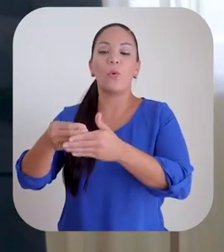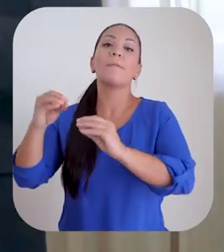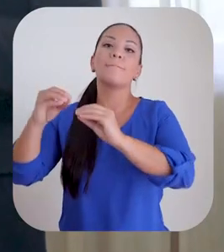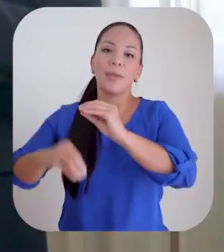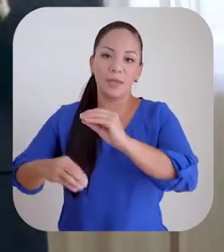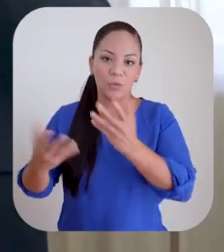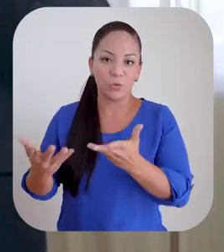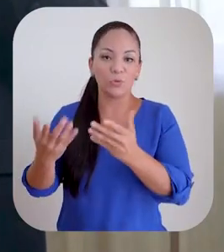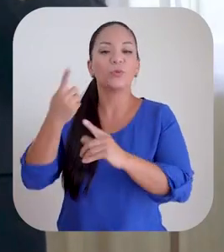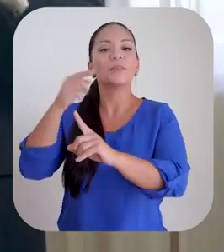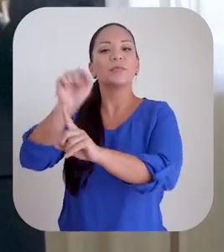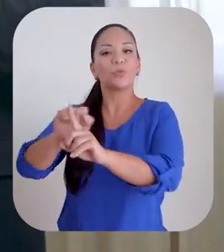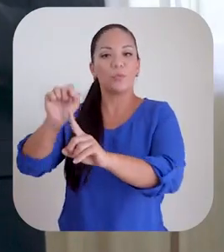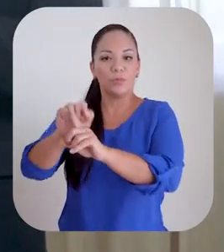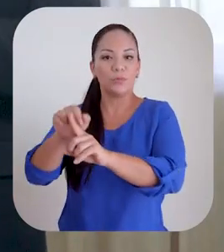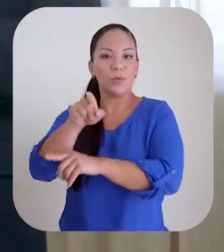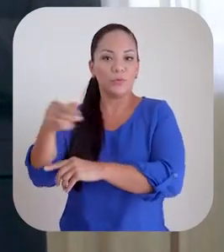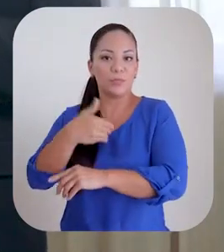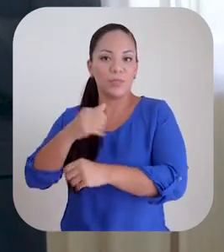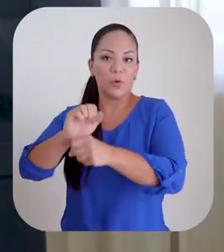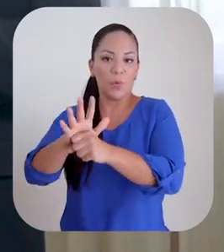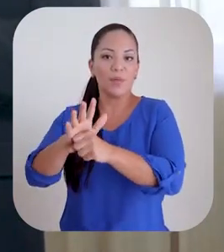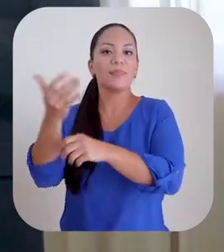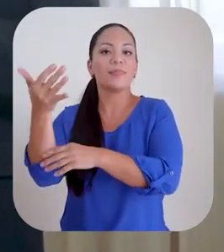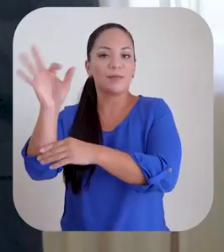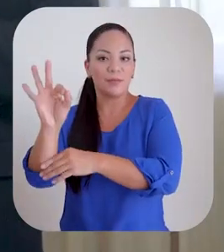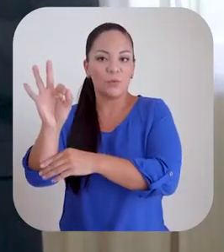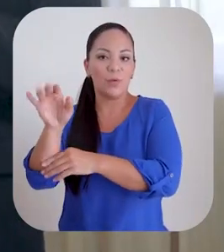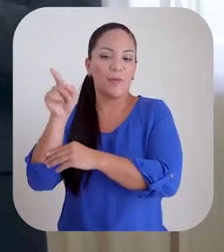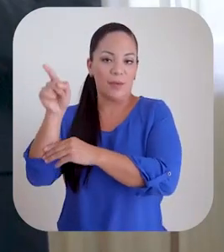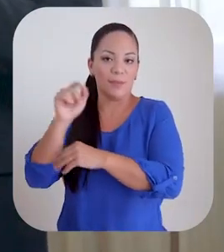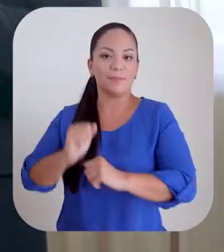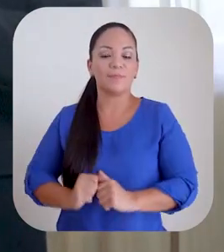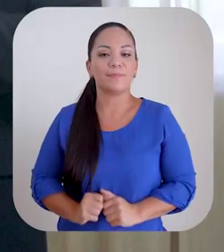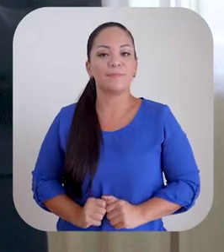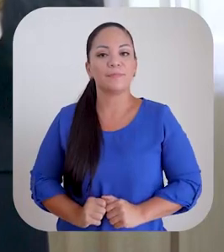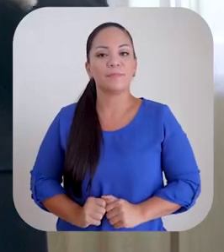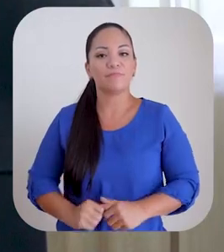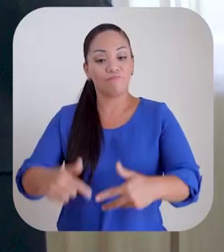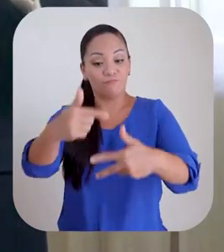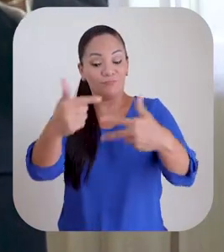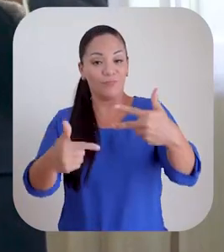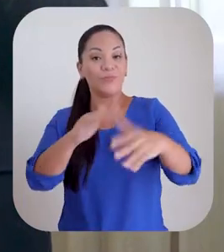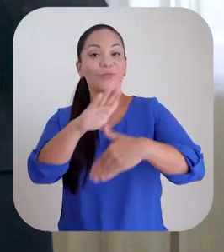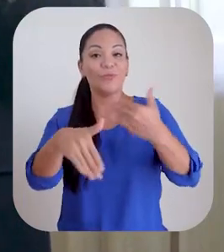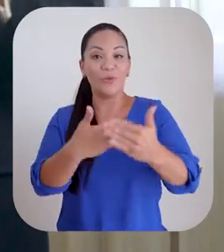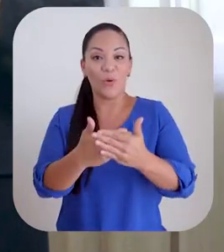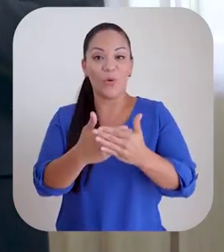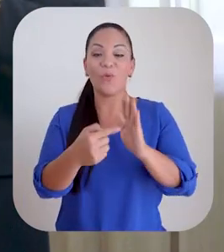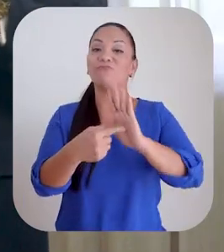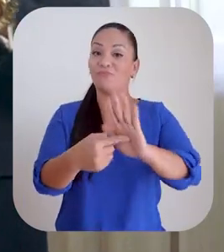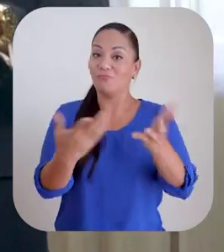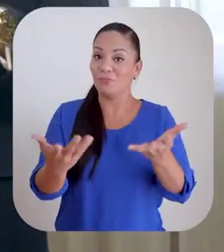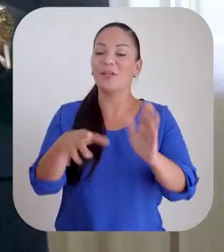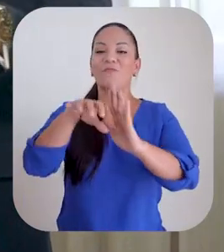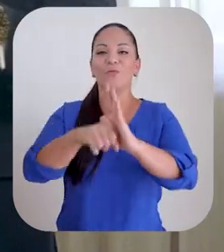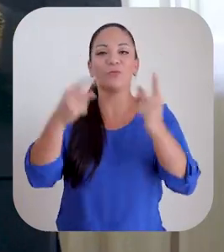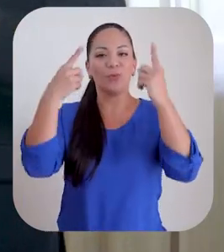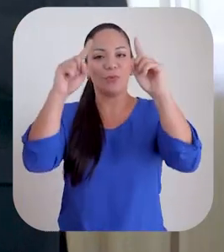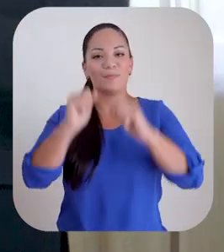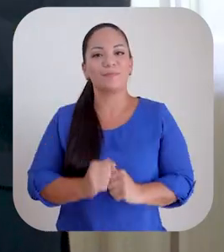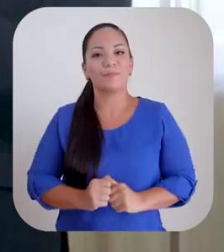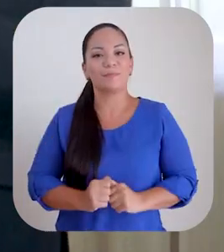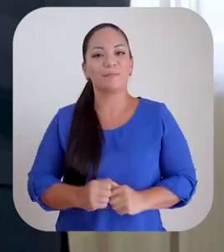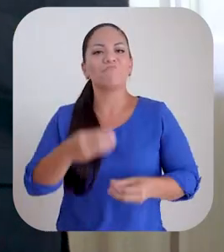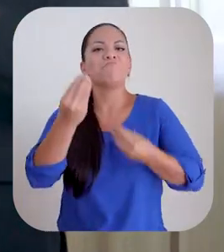por la situación que tienen con el COVID-19 allá. Todo eso se manifiesta en una reducción.